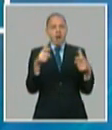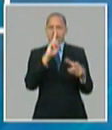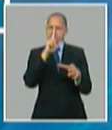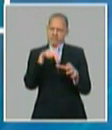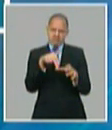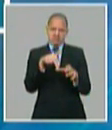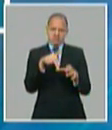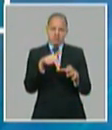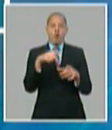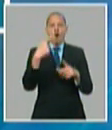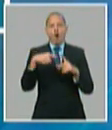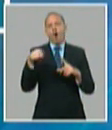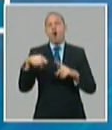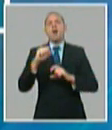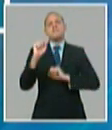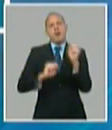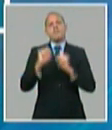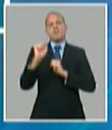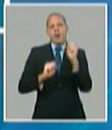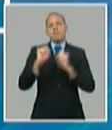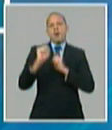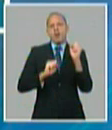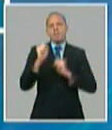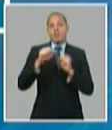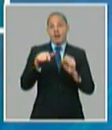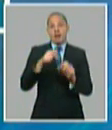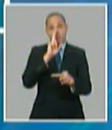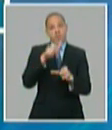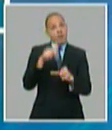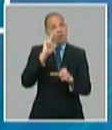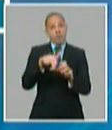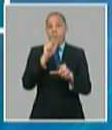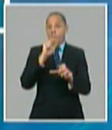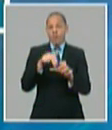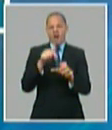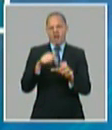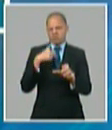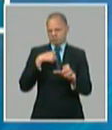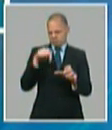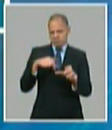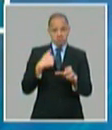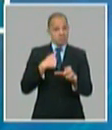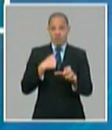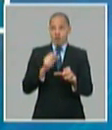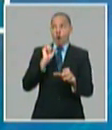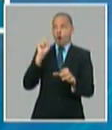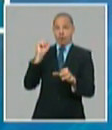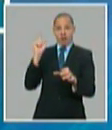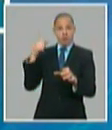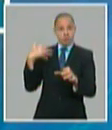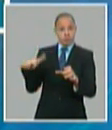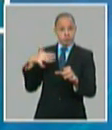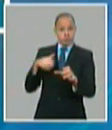grupos electrónicos que consumen fuel o diésel importados y la generación térmica la podemos hacer con crudo nacional